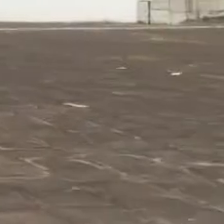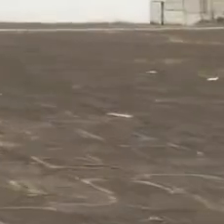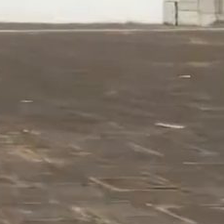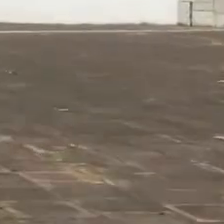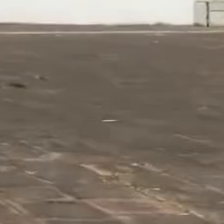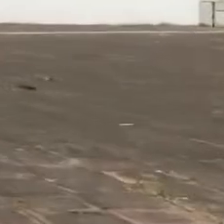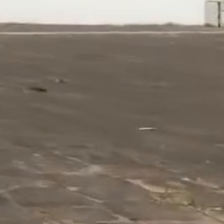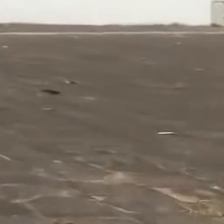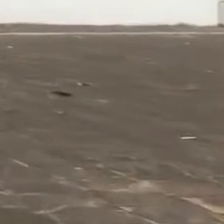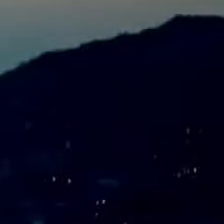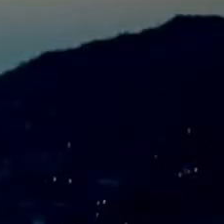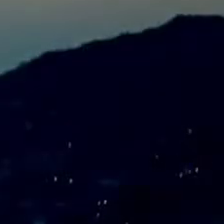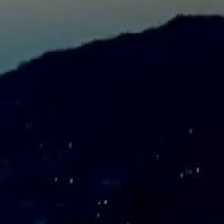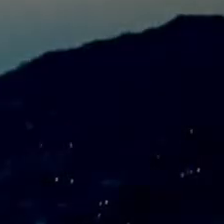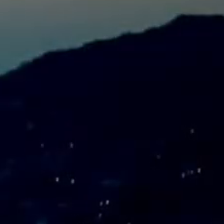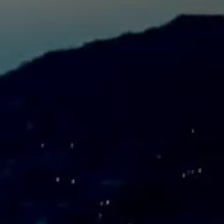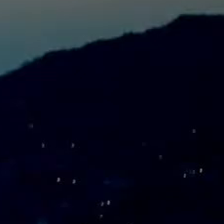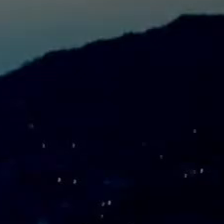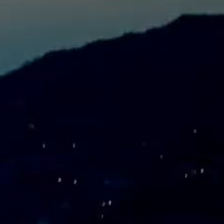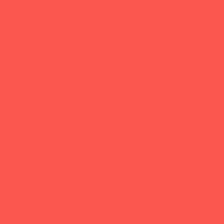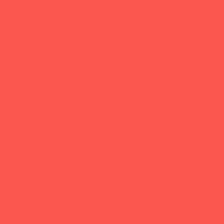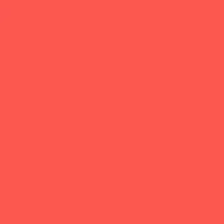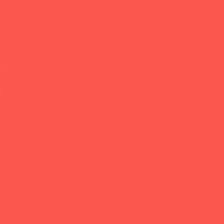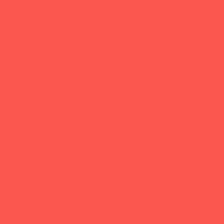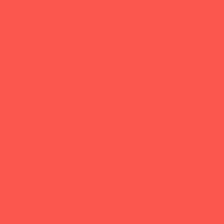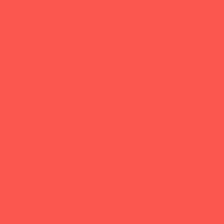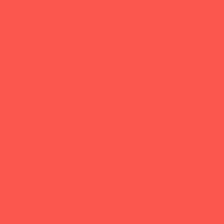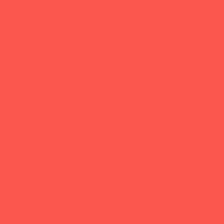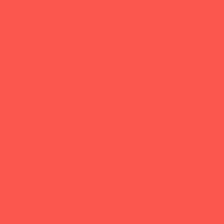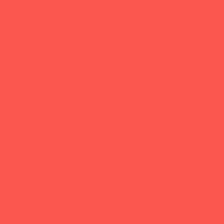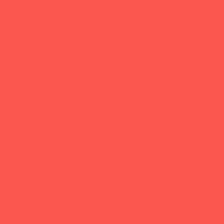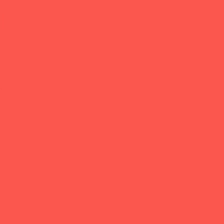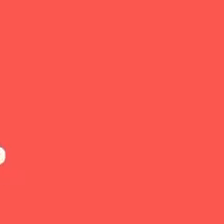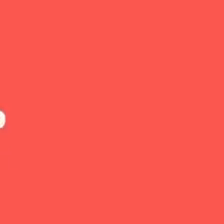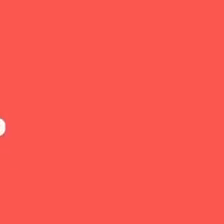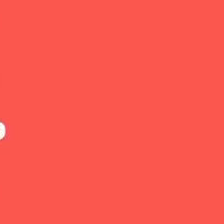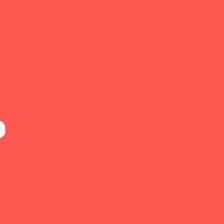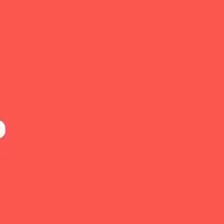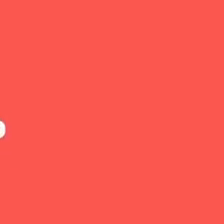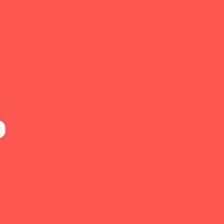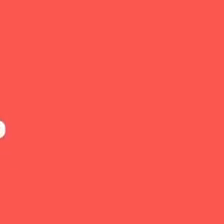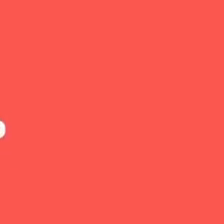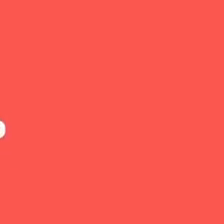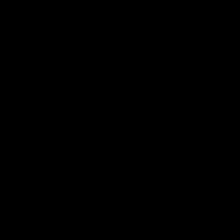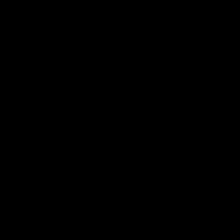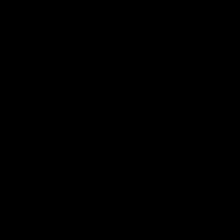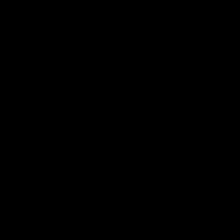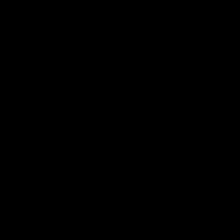al ícono nacional y de América Latina. Una producción original de Capital 21.